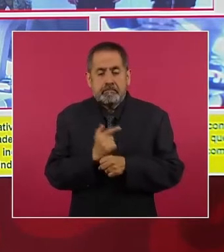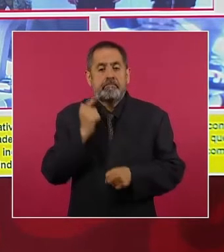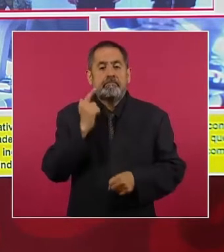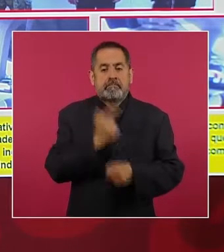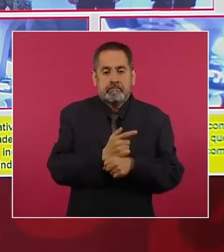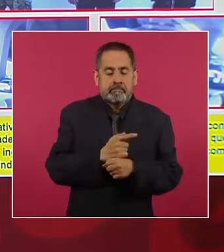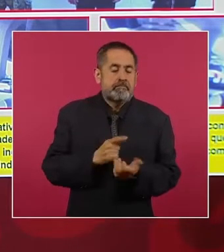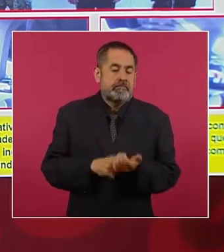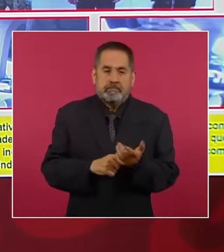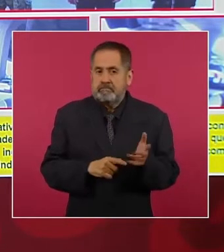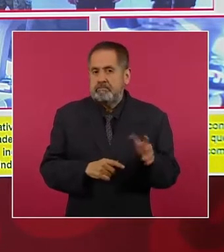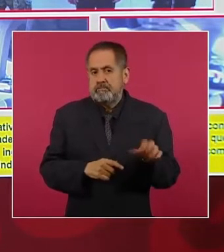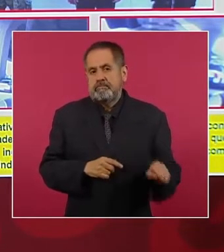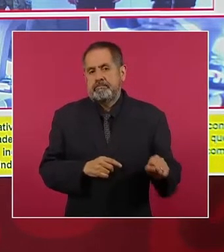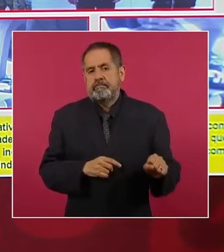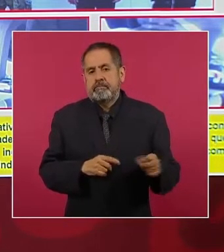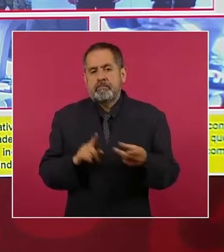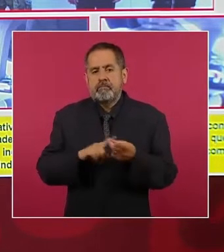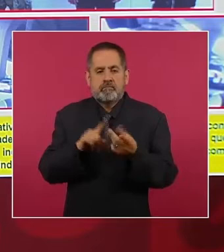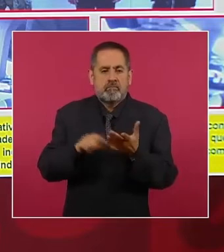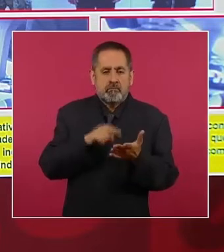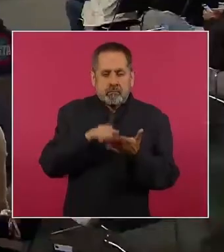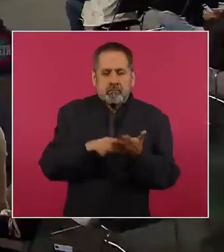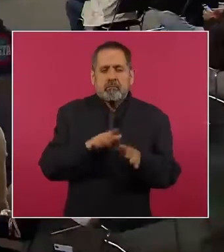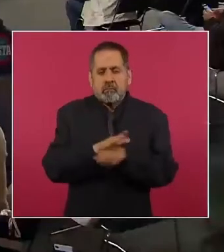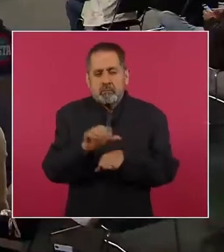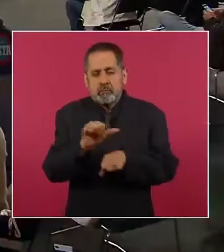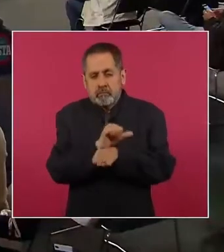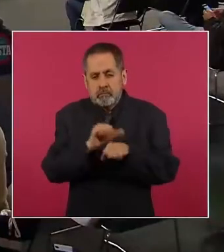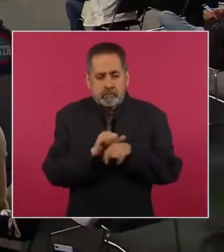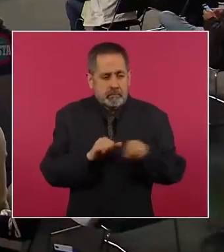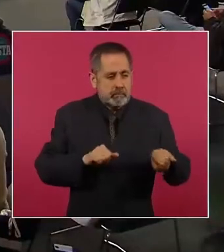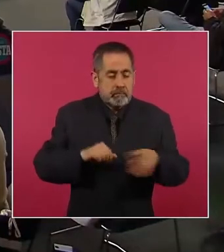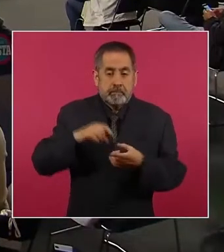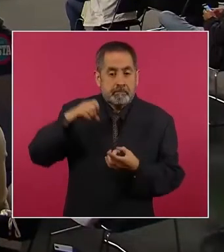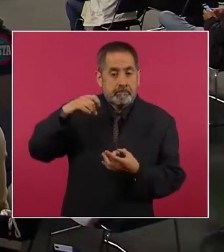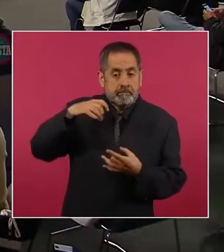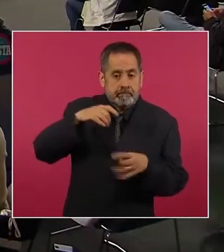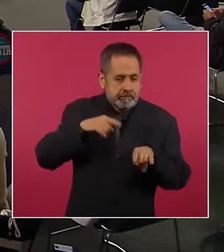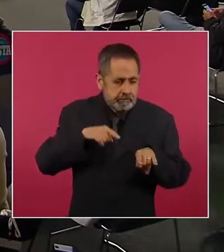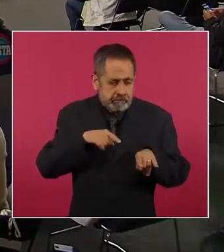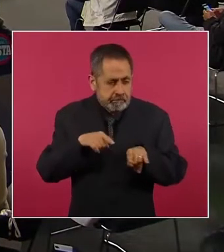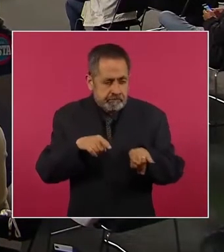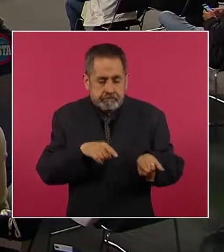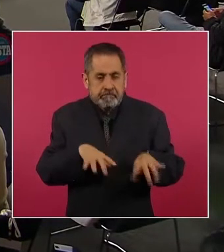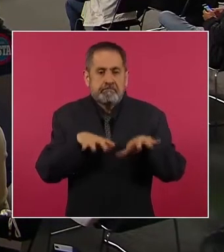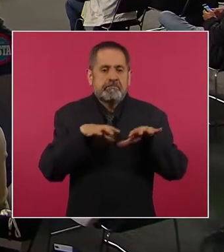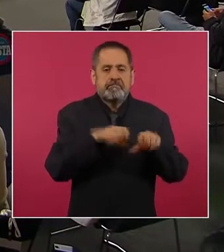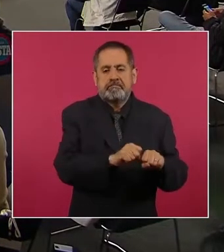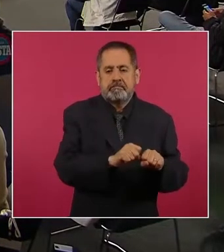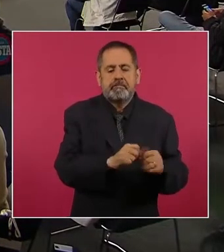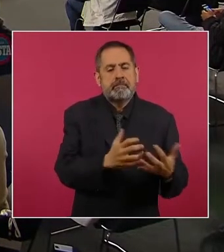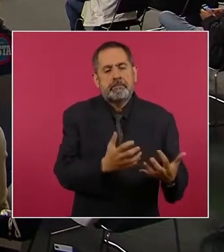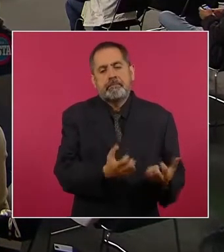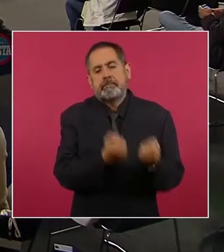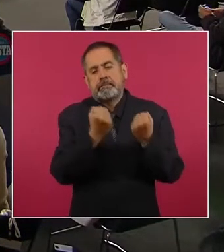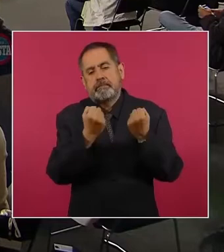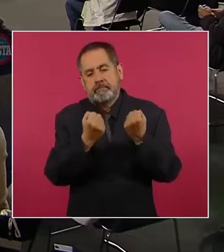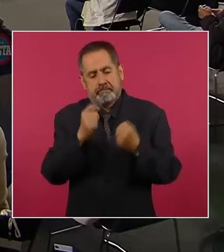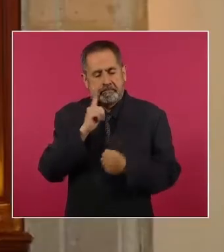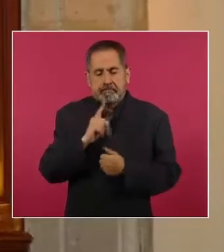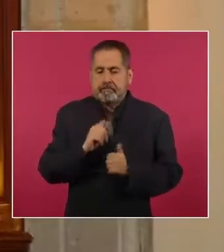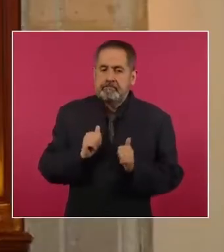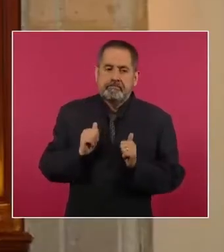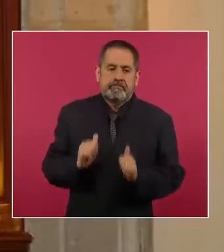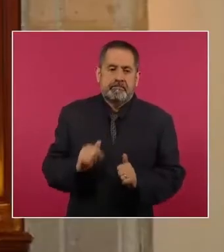inteligencia. Se pudo ubicar el vehículo y las comunicaciones y finalmente se pudo rescatar con bien a